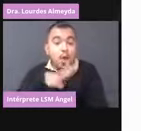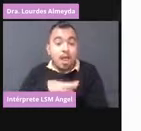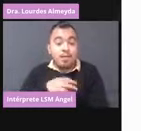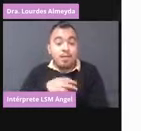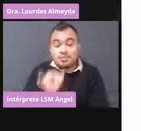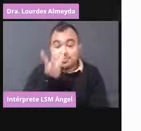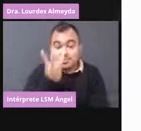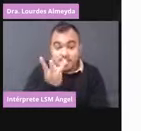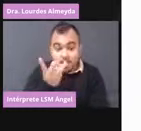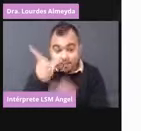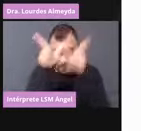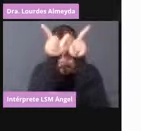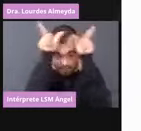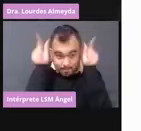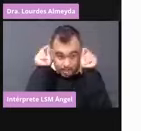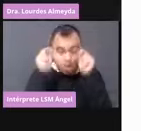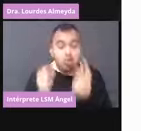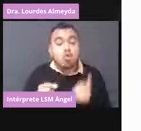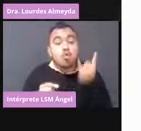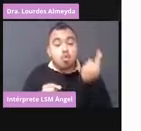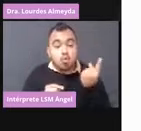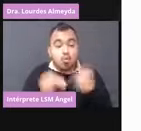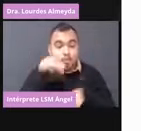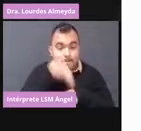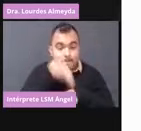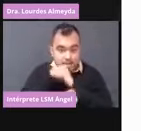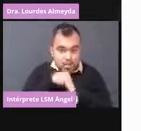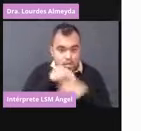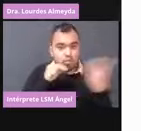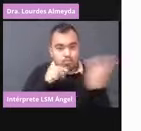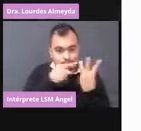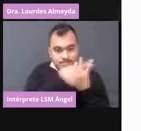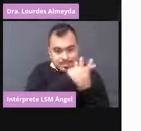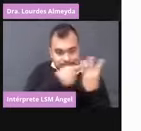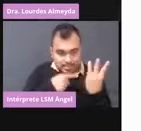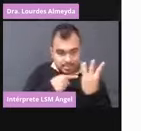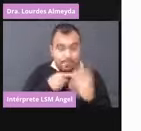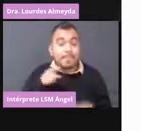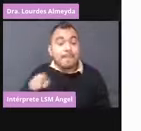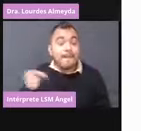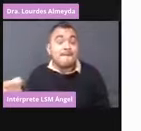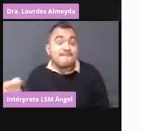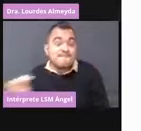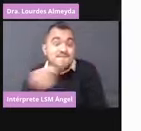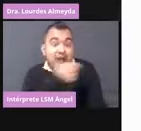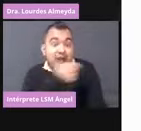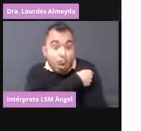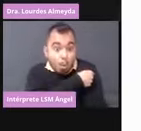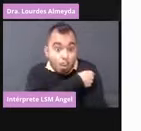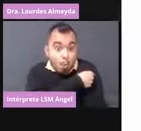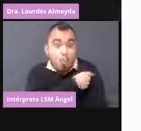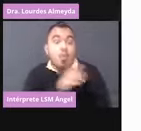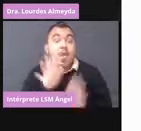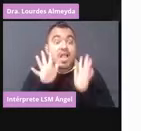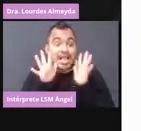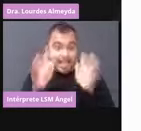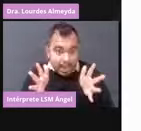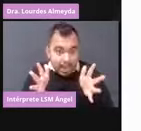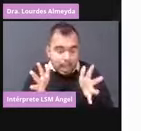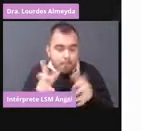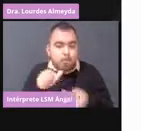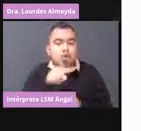médico. Esta es la célula de vacunación. Después que se vacunan van a estar en un lugar sentados,